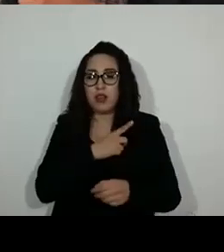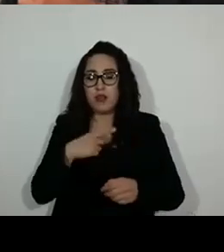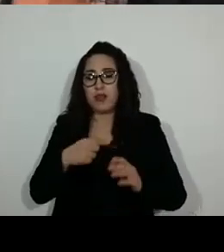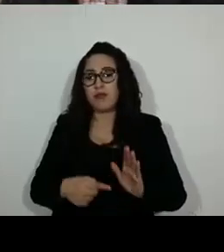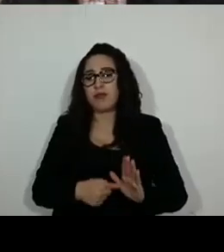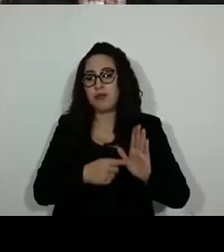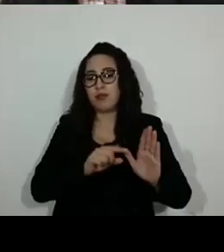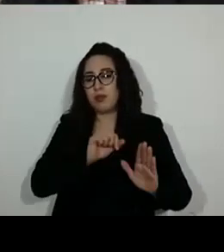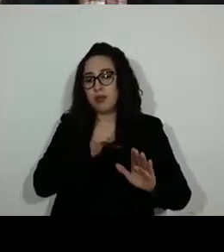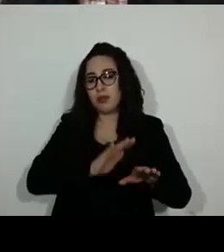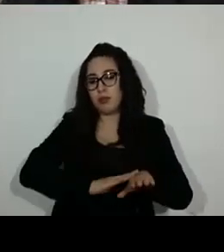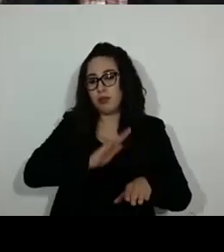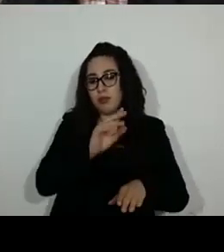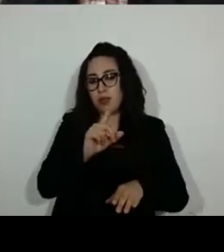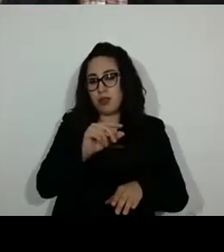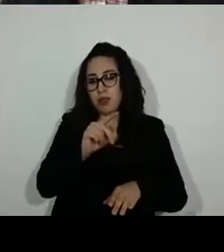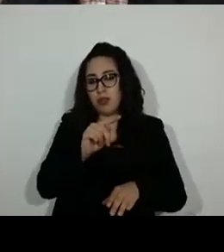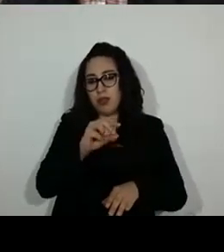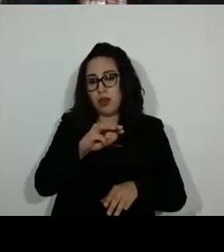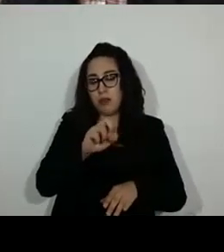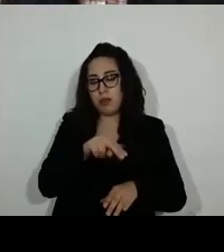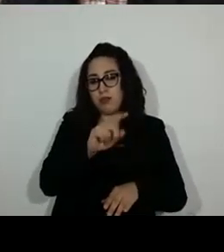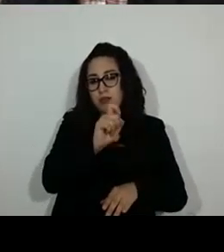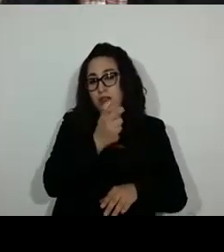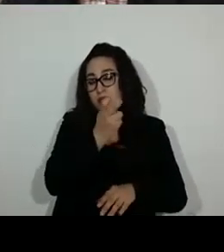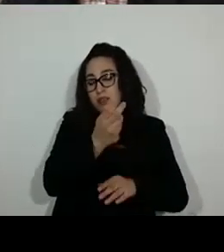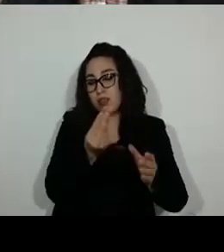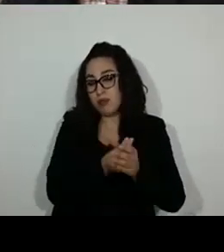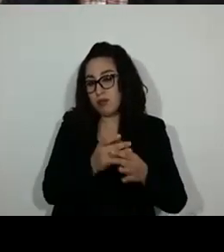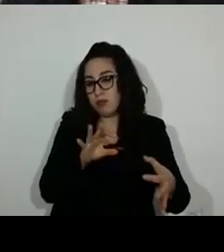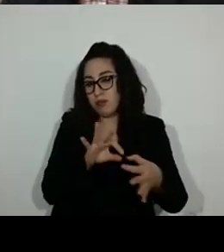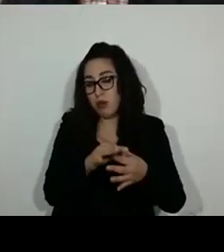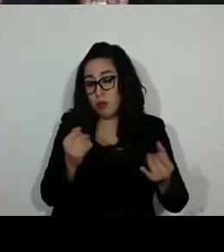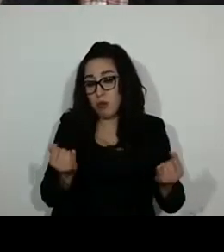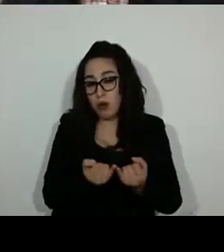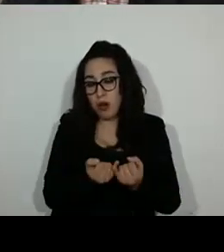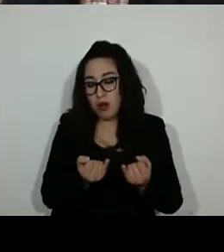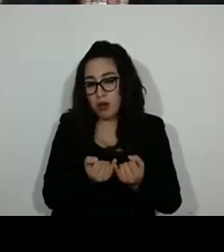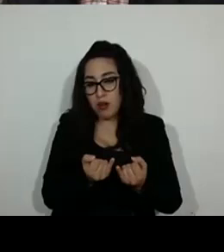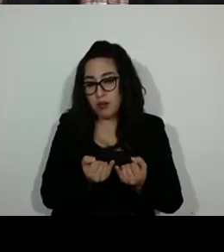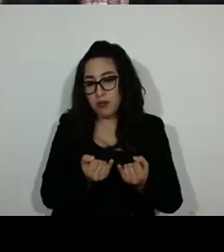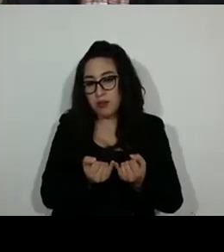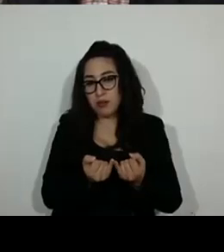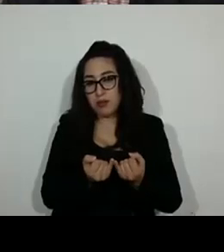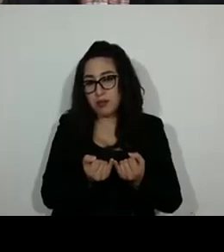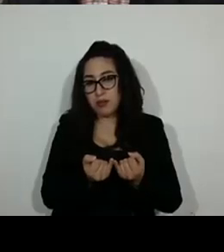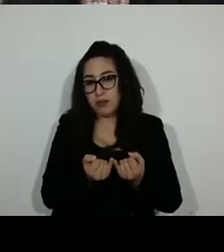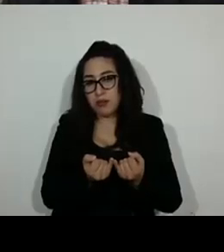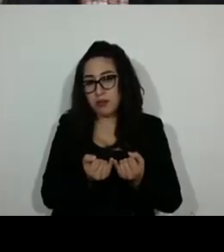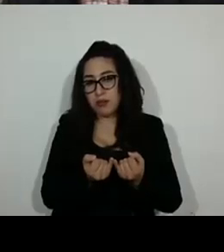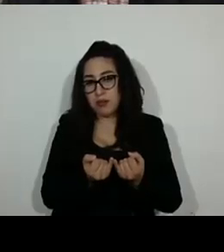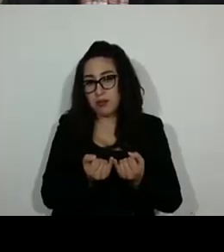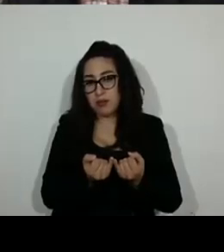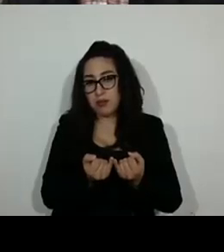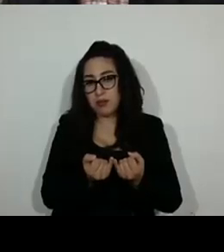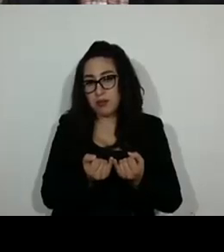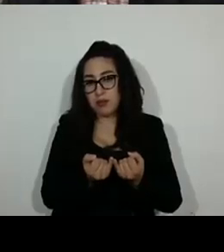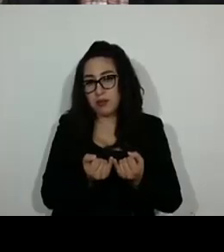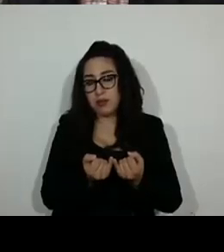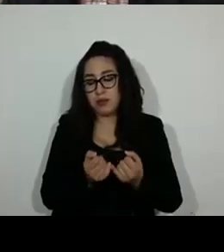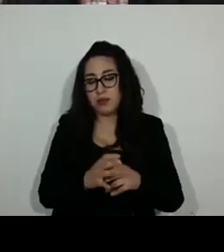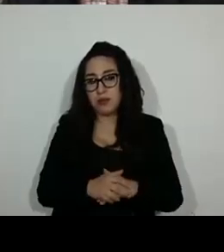de esta naturaleza que se refiere a los